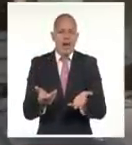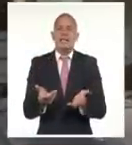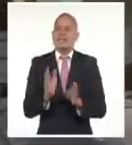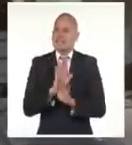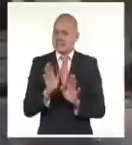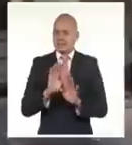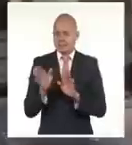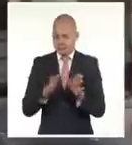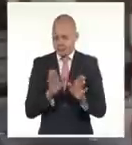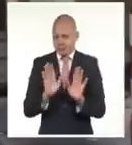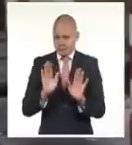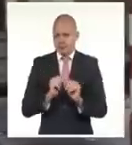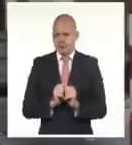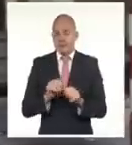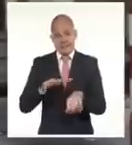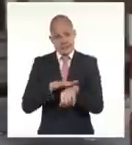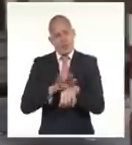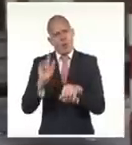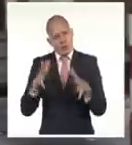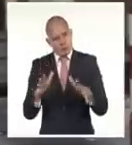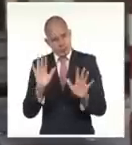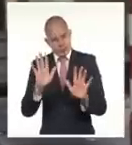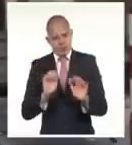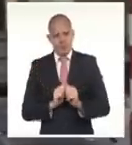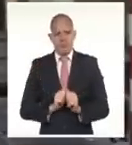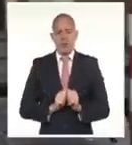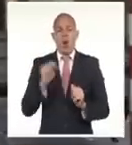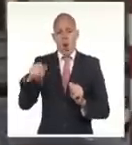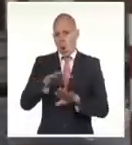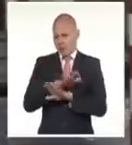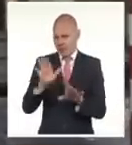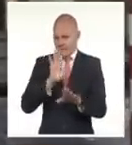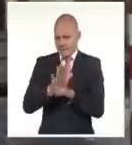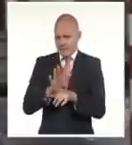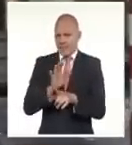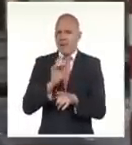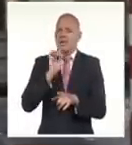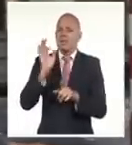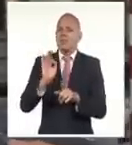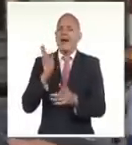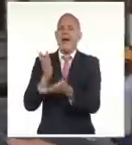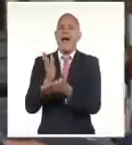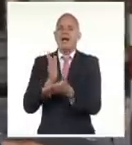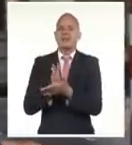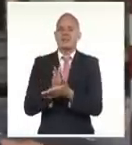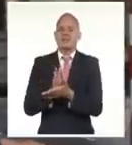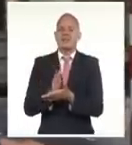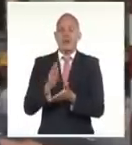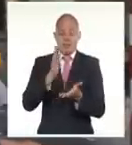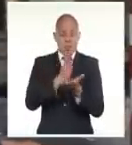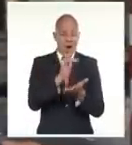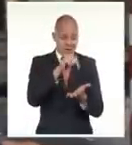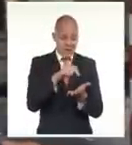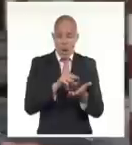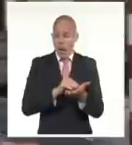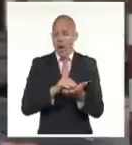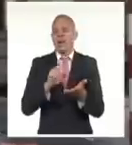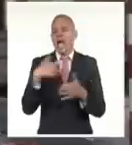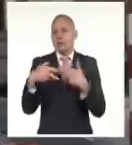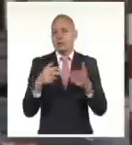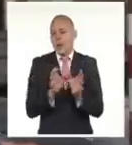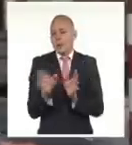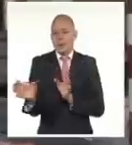comentar, disculpen que hoy se inició el curso en los 4 centros que se establecieron para que los niños fueran, no fue masiva la asistencia,